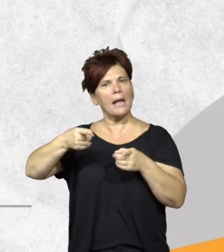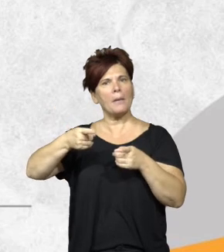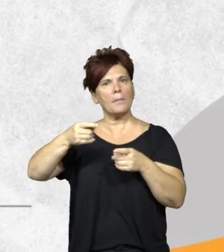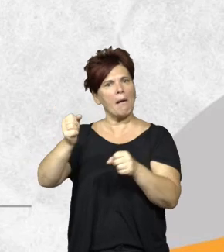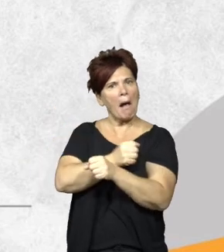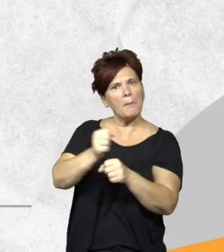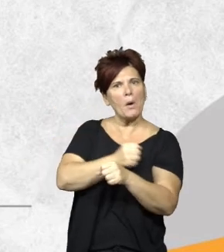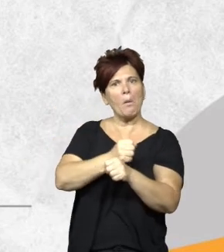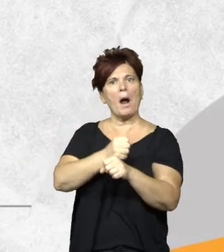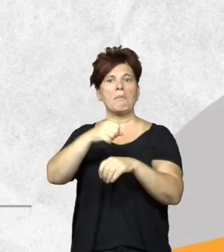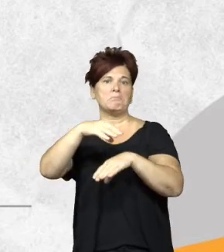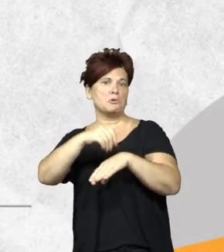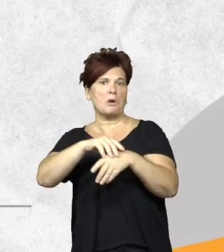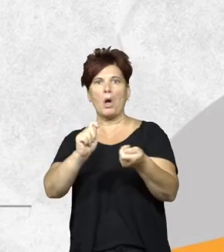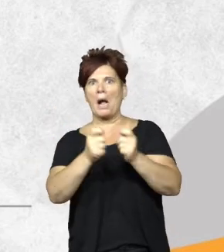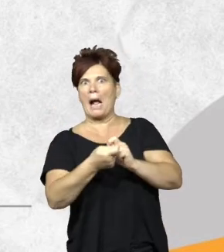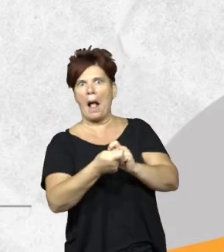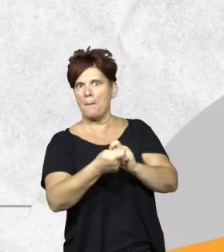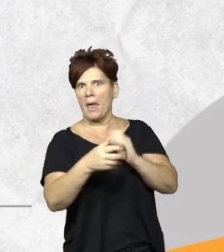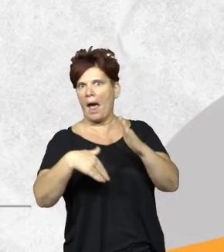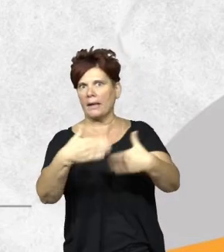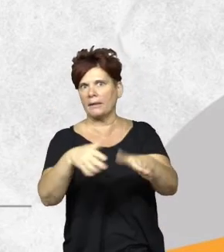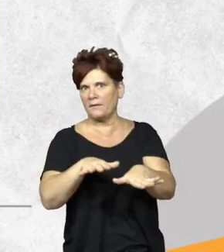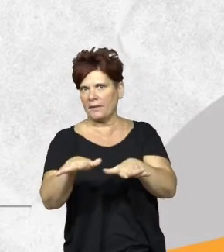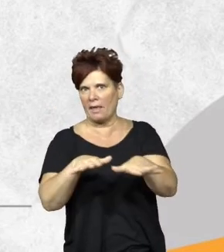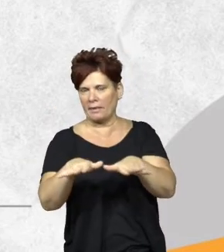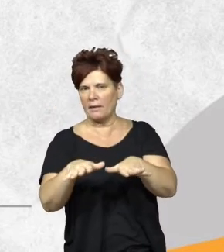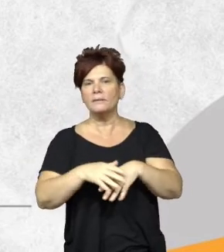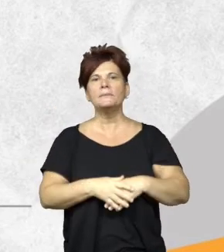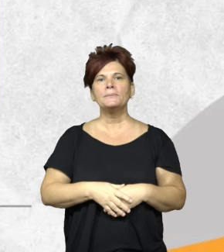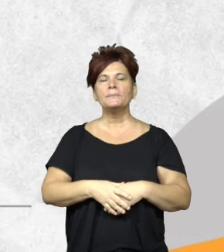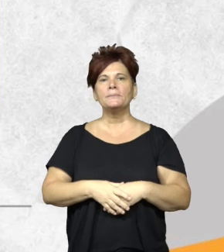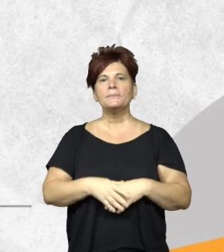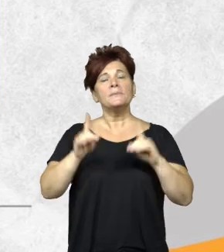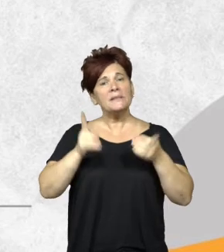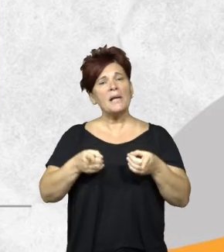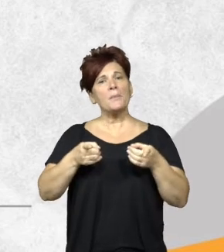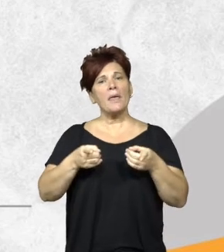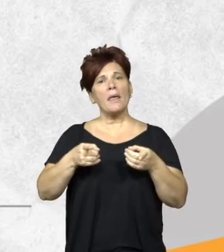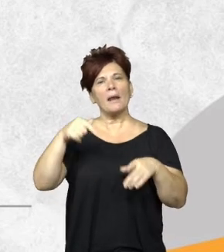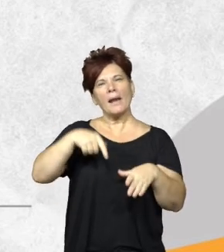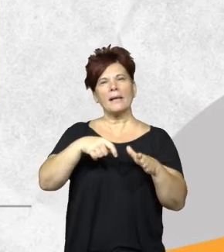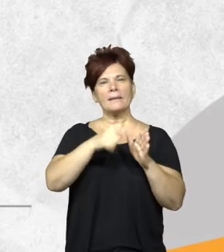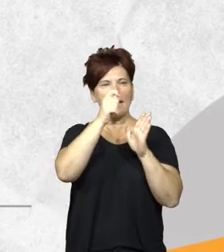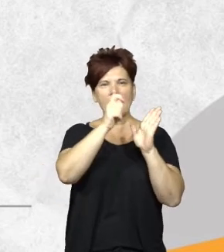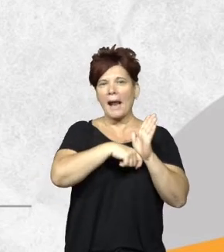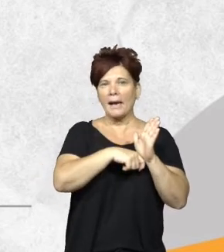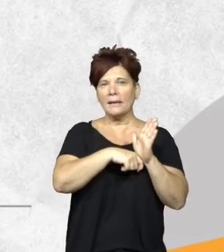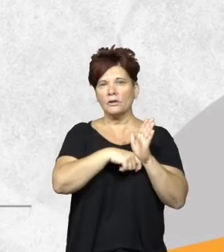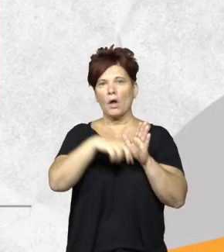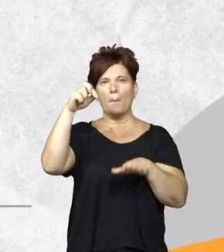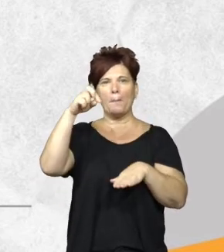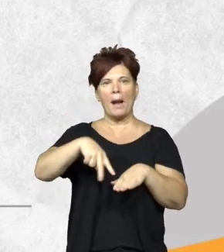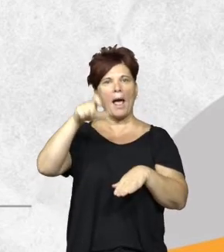un cambio de uso del suelo con una evaluación de impacto ambiental y también en este registro nacional de planes